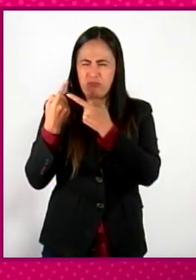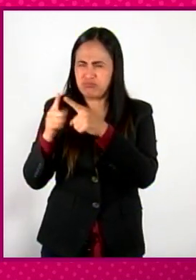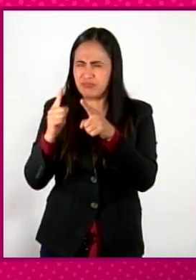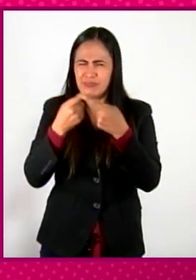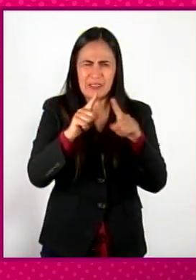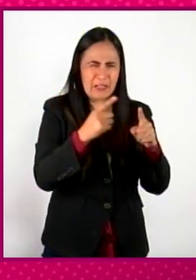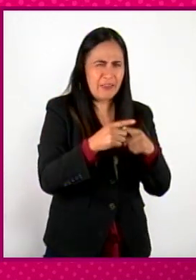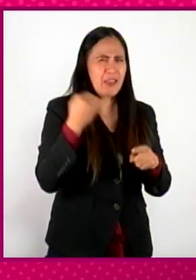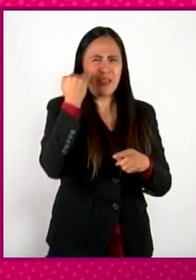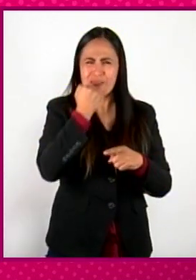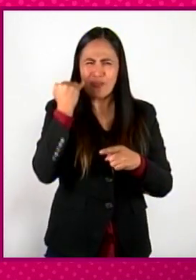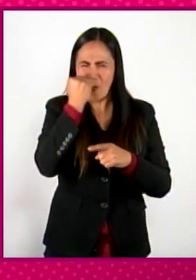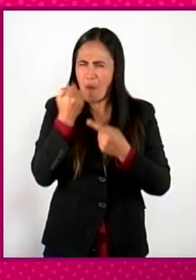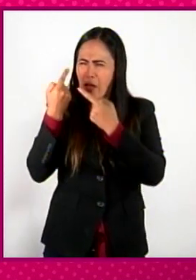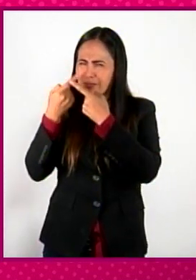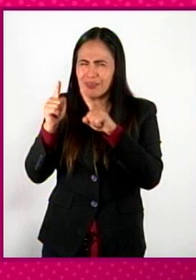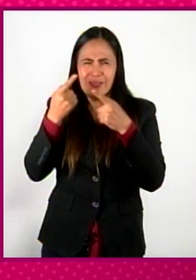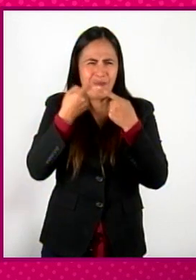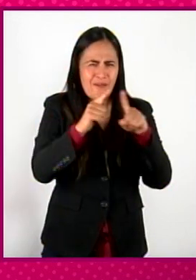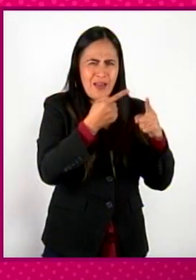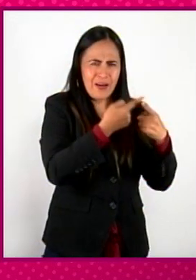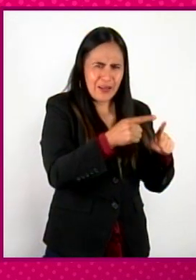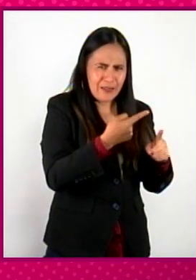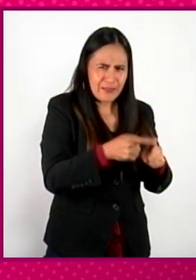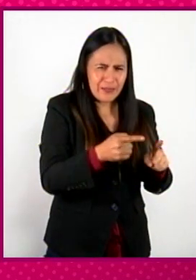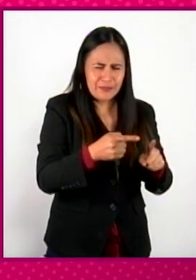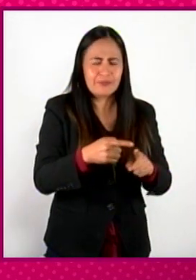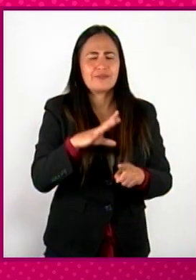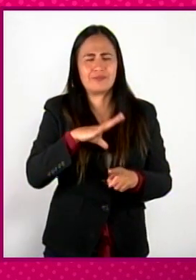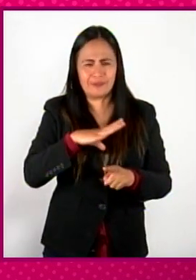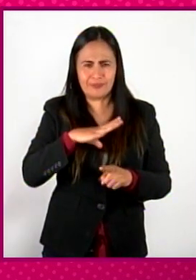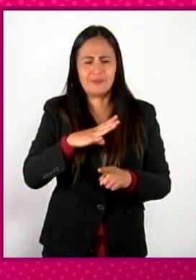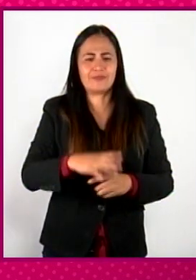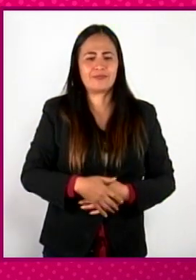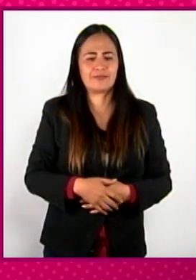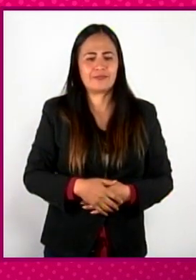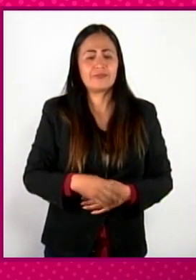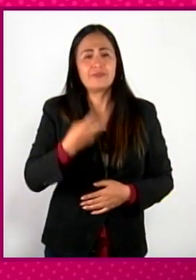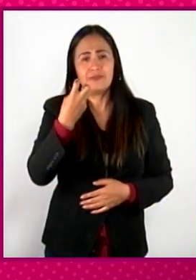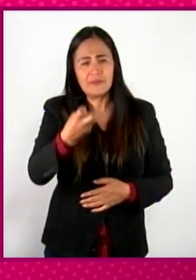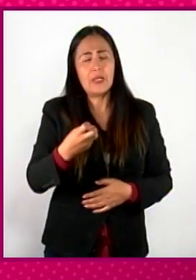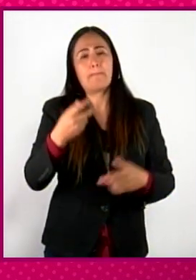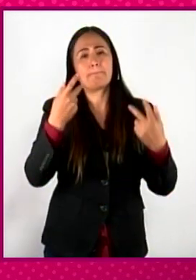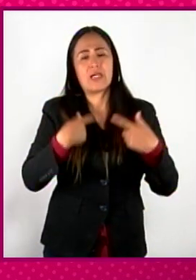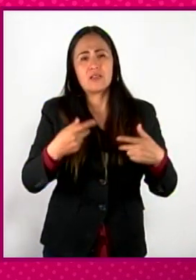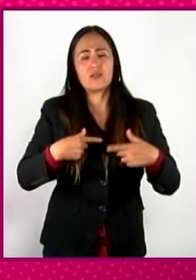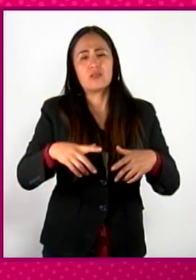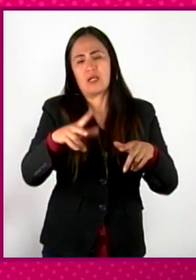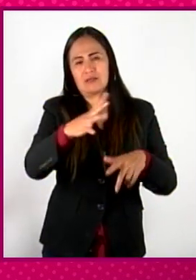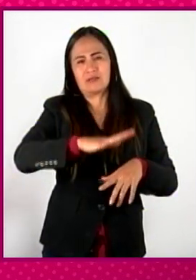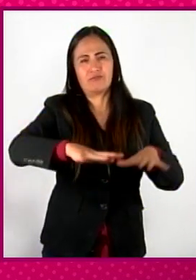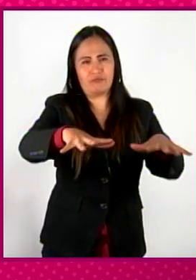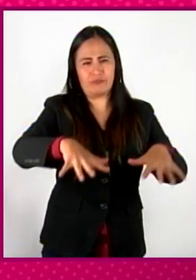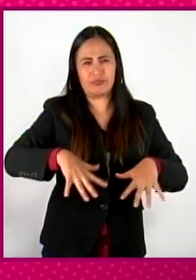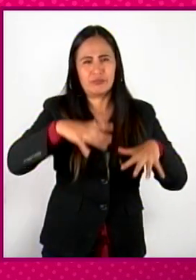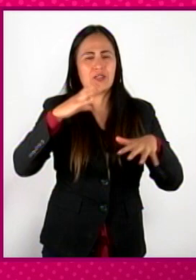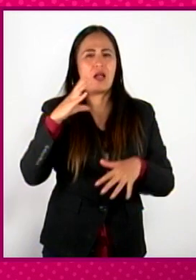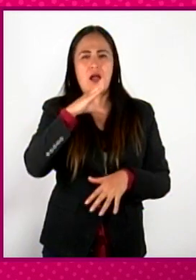lingüísticamente diversa y entre ellos por supuesto estaban la población de origen africano o